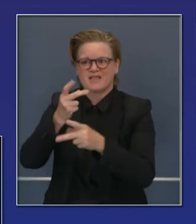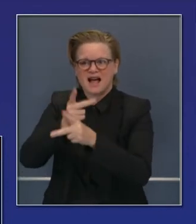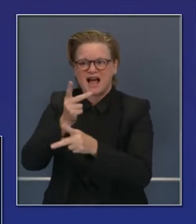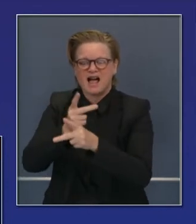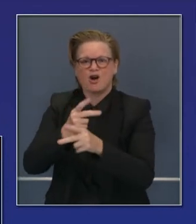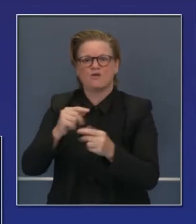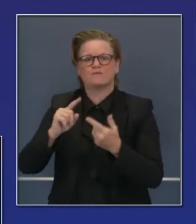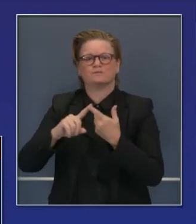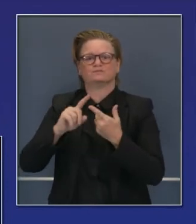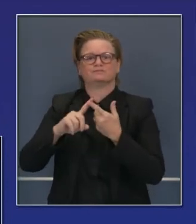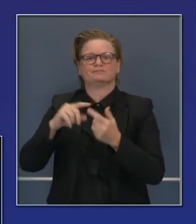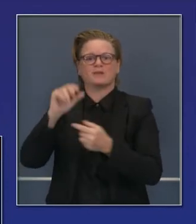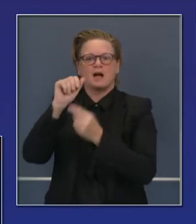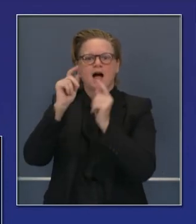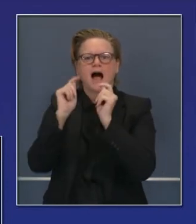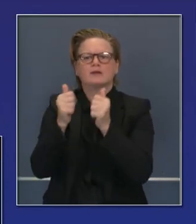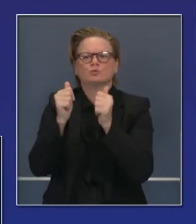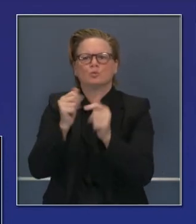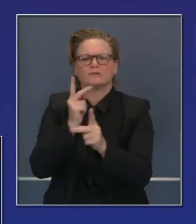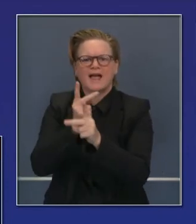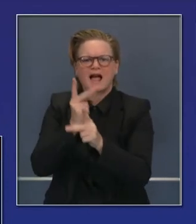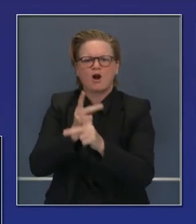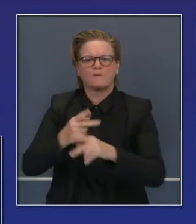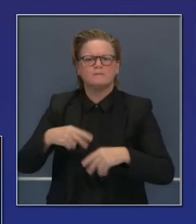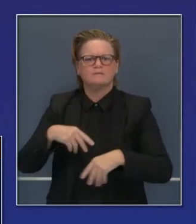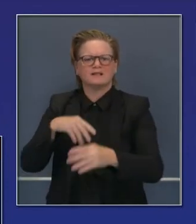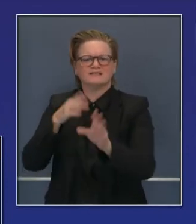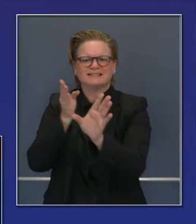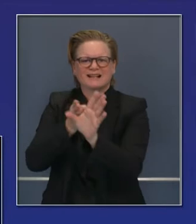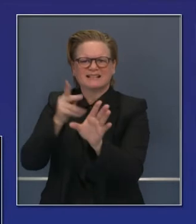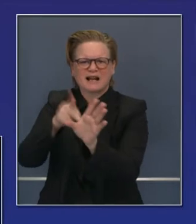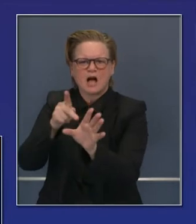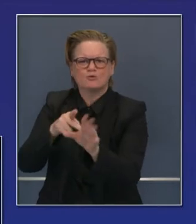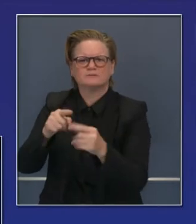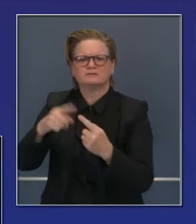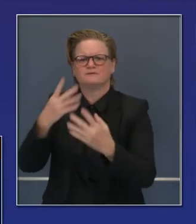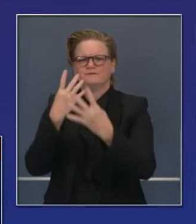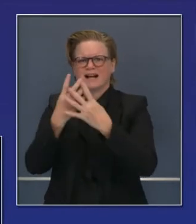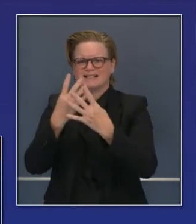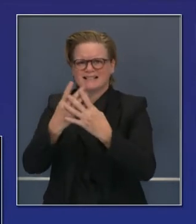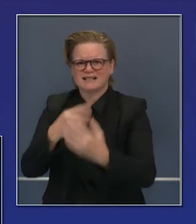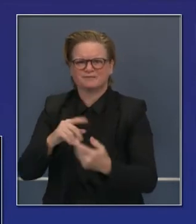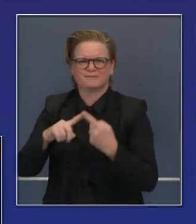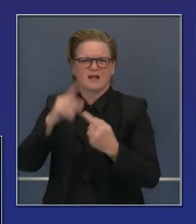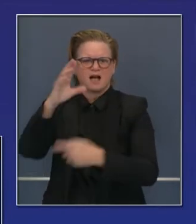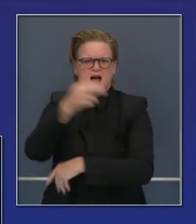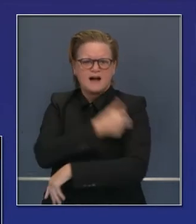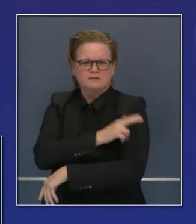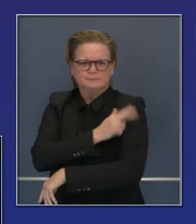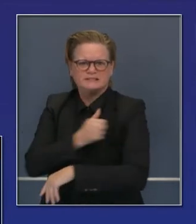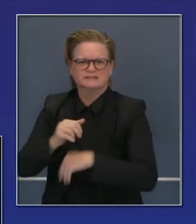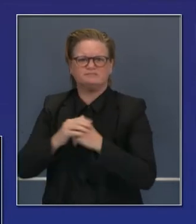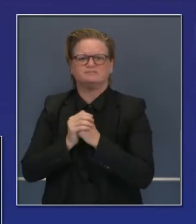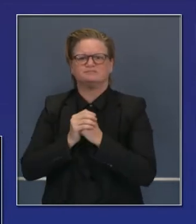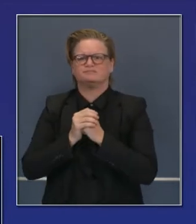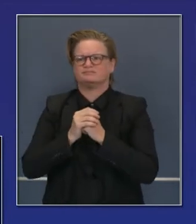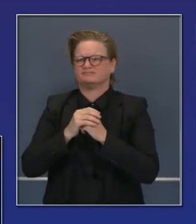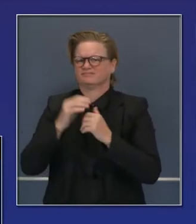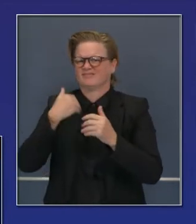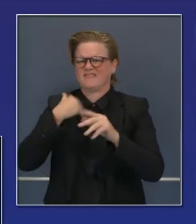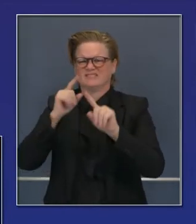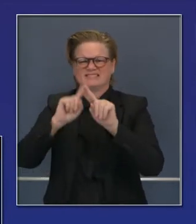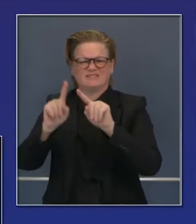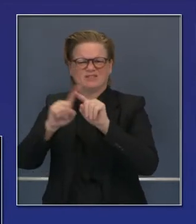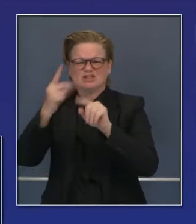psiquiátrica, hospitales, instalaciones de asistencia de enfermería especializada, centros de